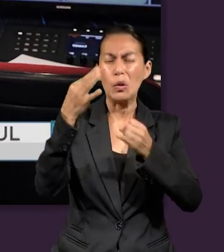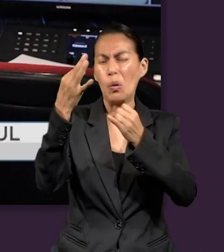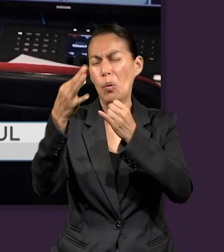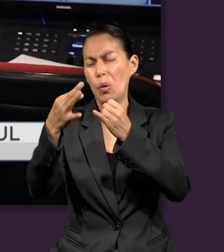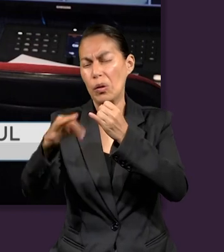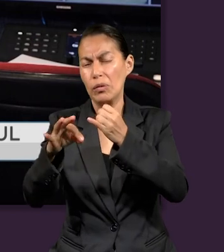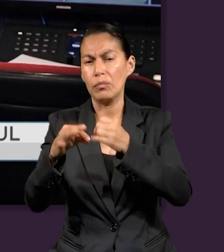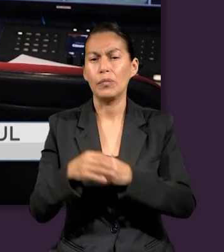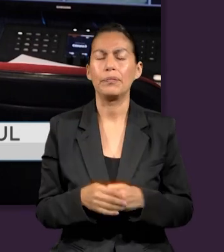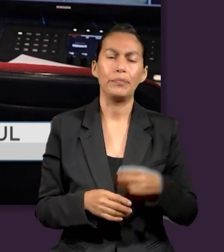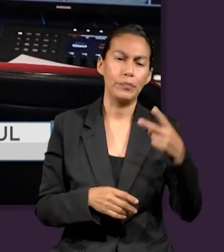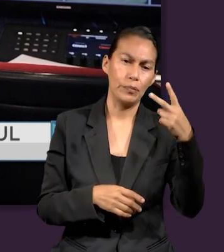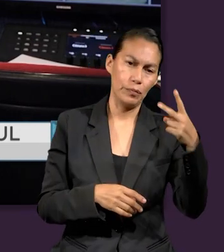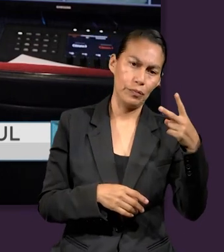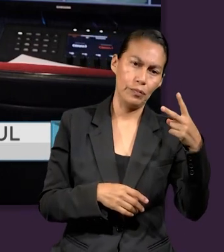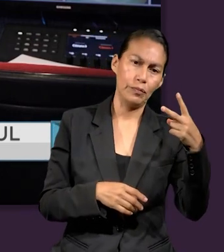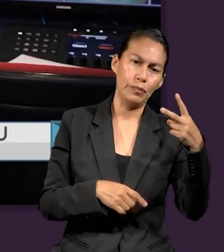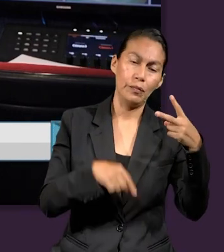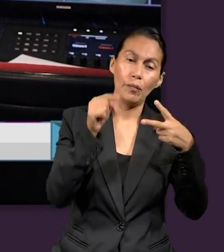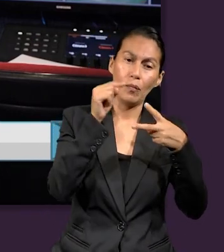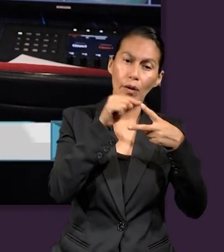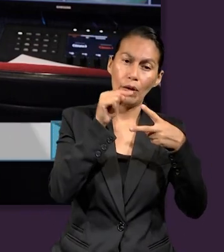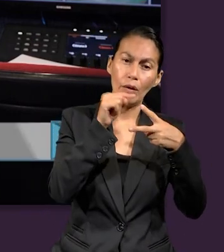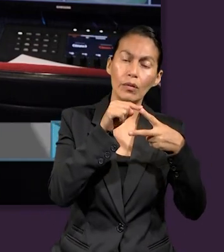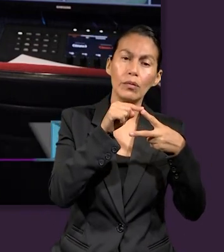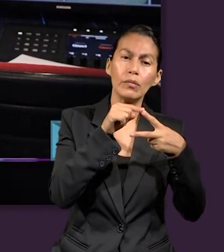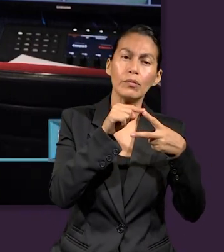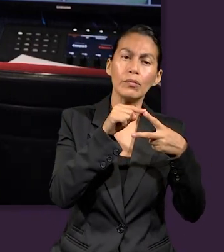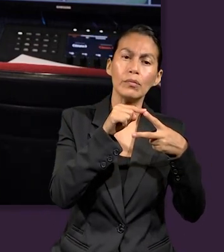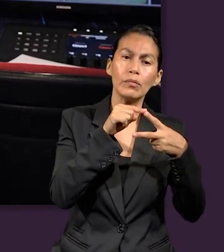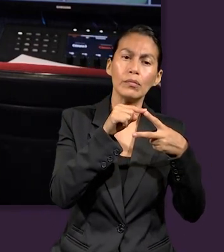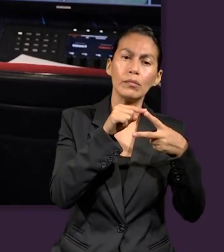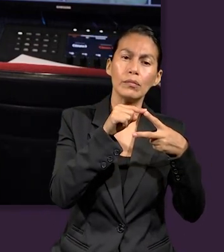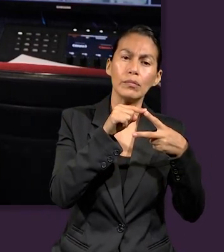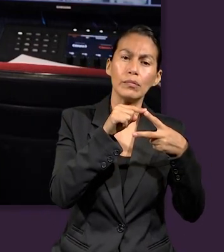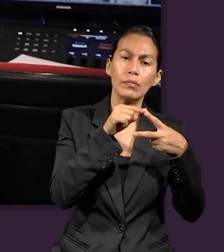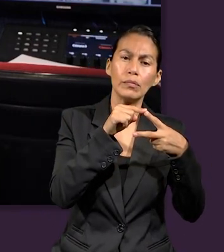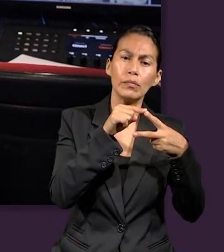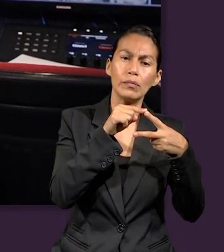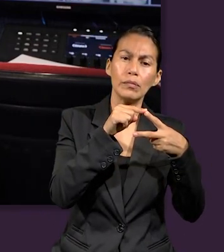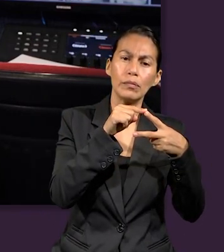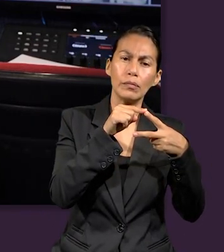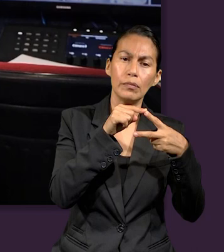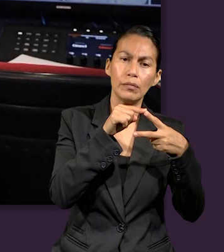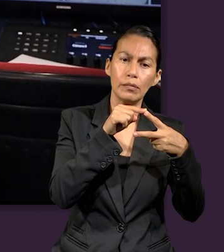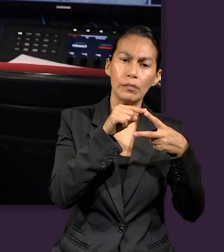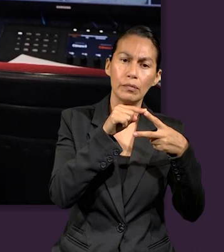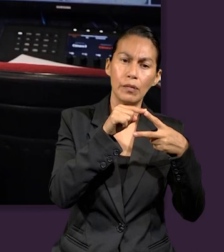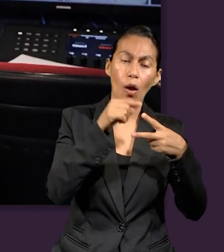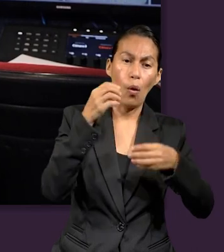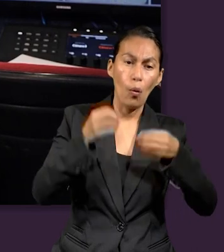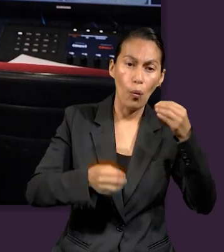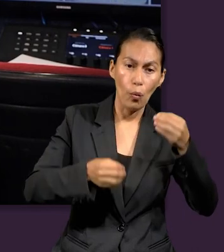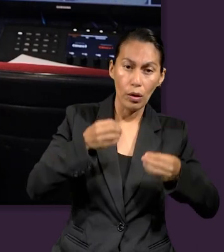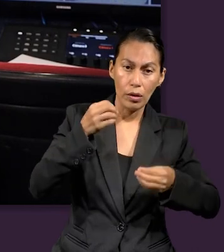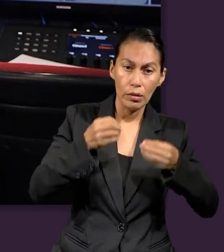final de este mundo en dos aspectos. El primero de ellos es